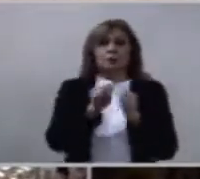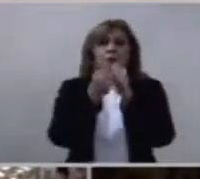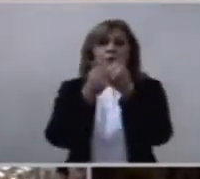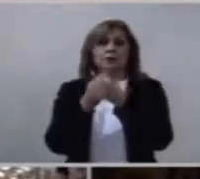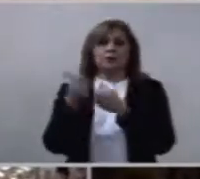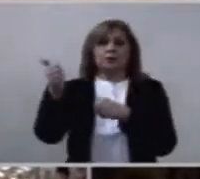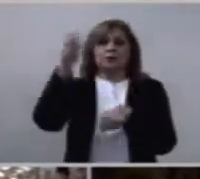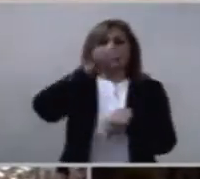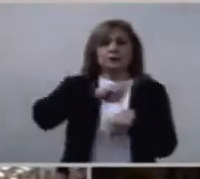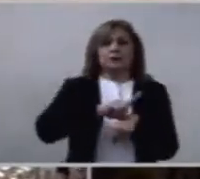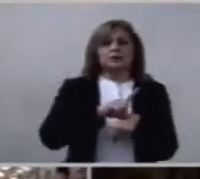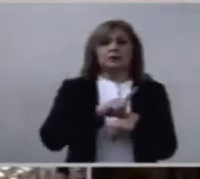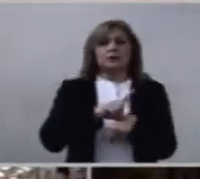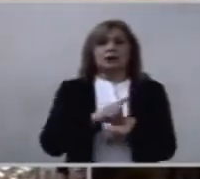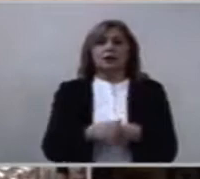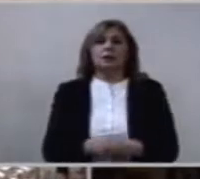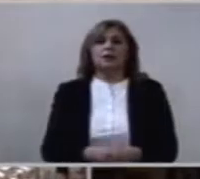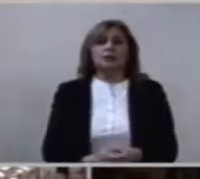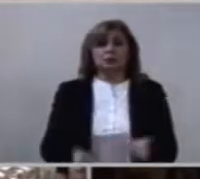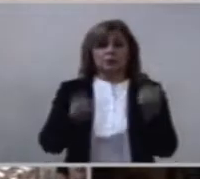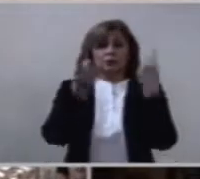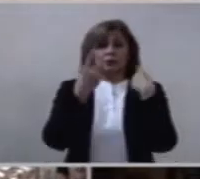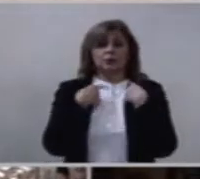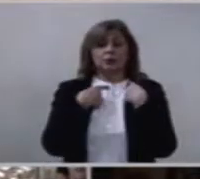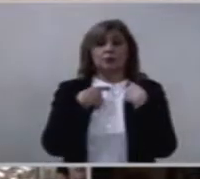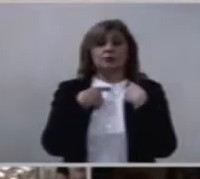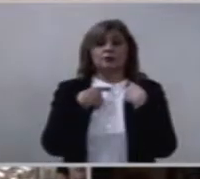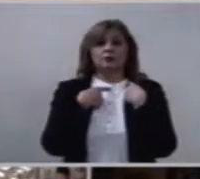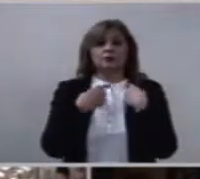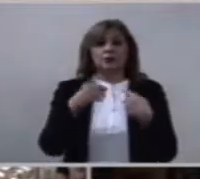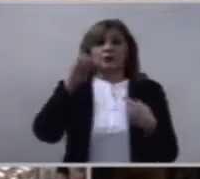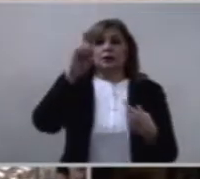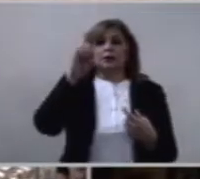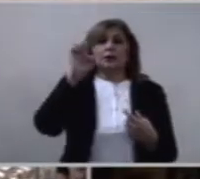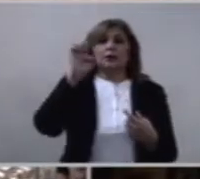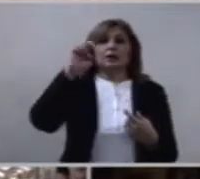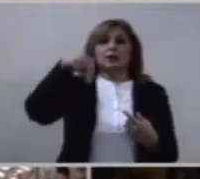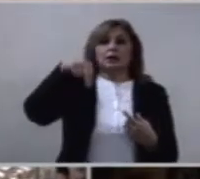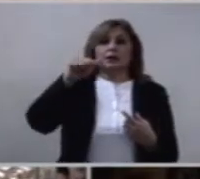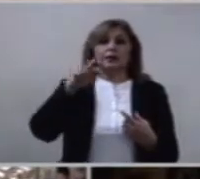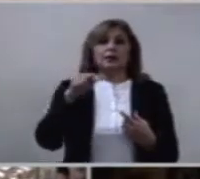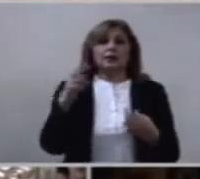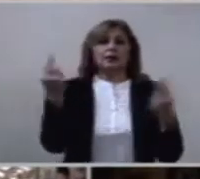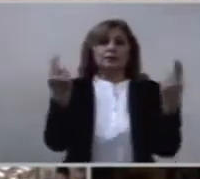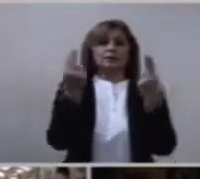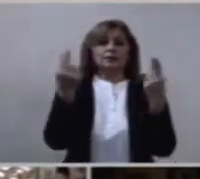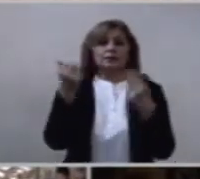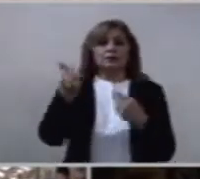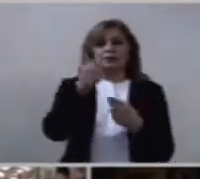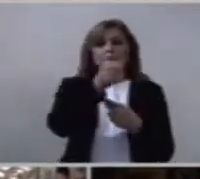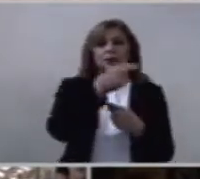Es decir, danos el denario que necesitamos cada día.